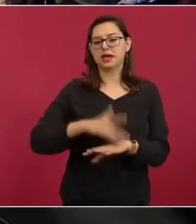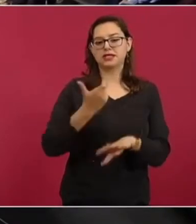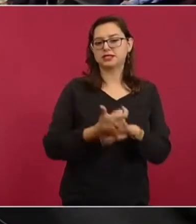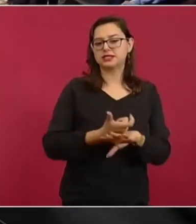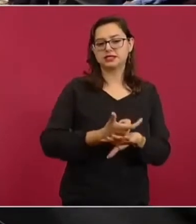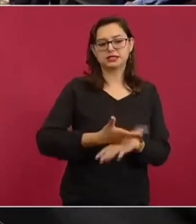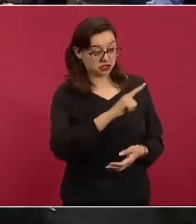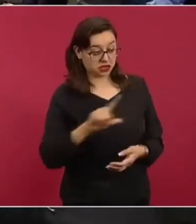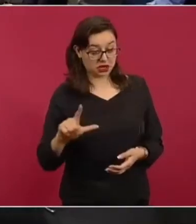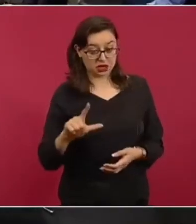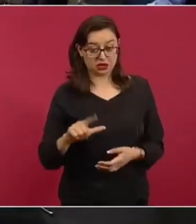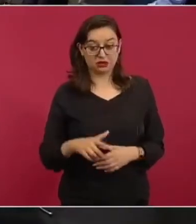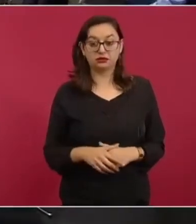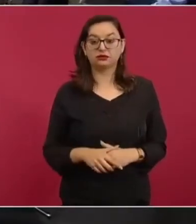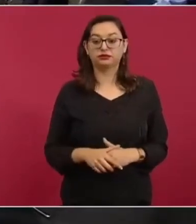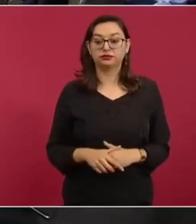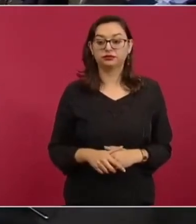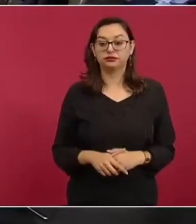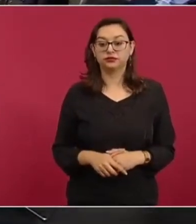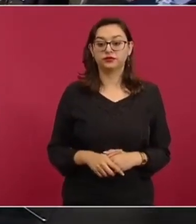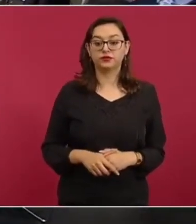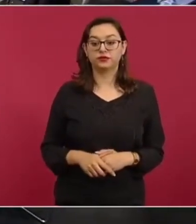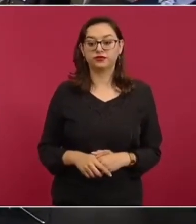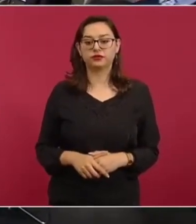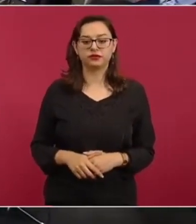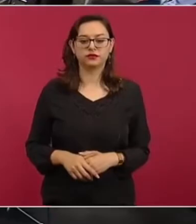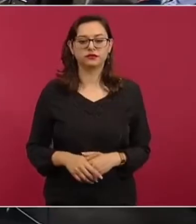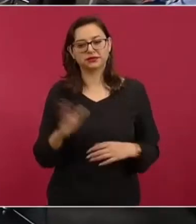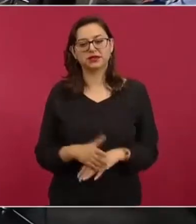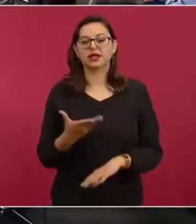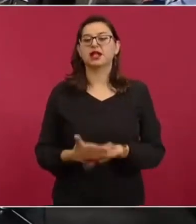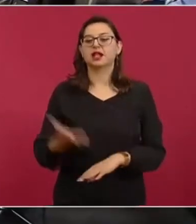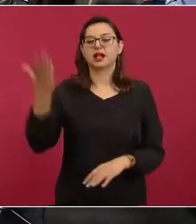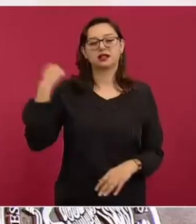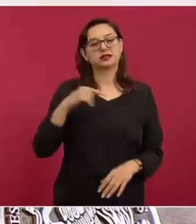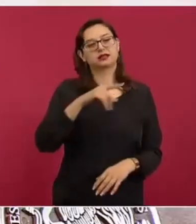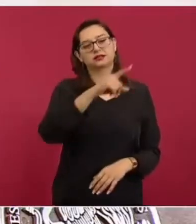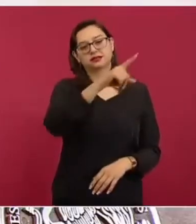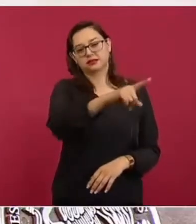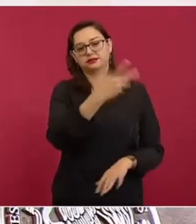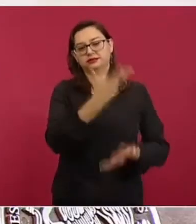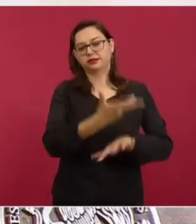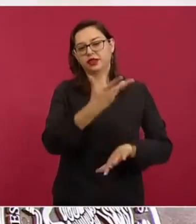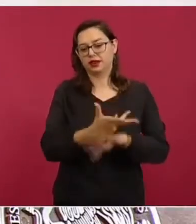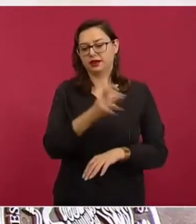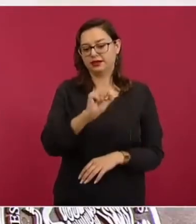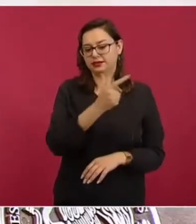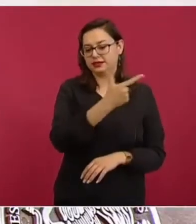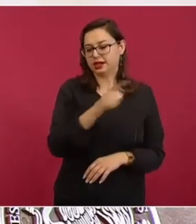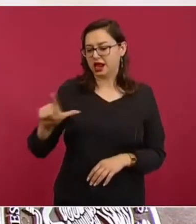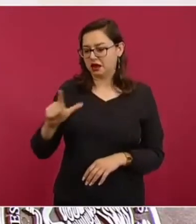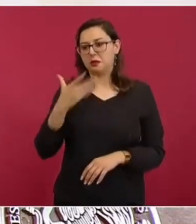Creo que es Shell. Y fíjense, Shell que se portó también vendiéndonos la refinería. En esto